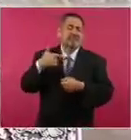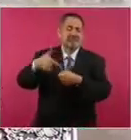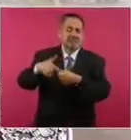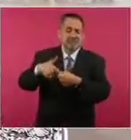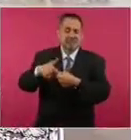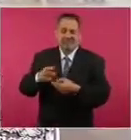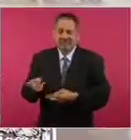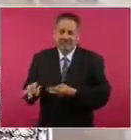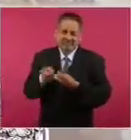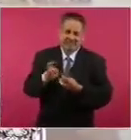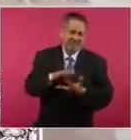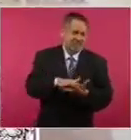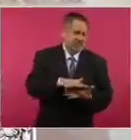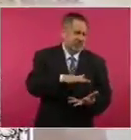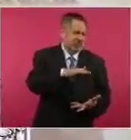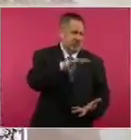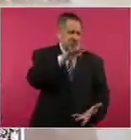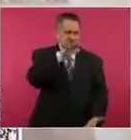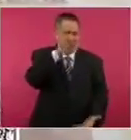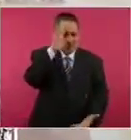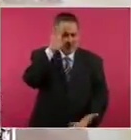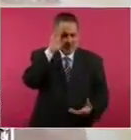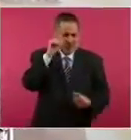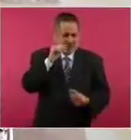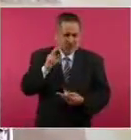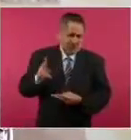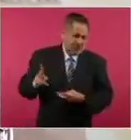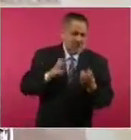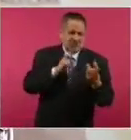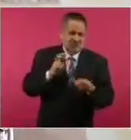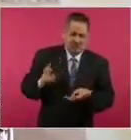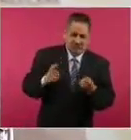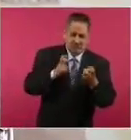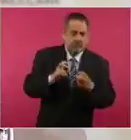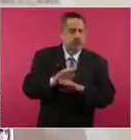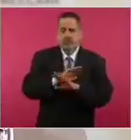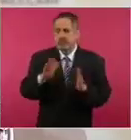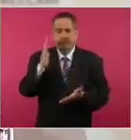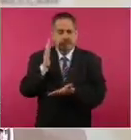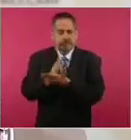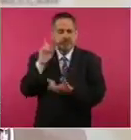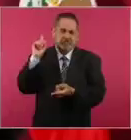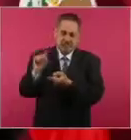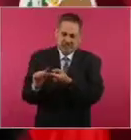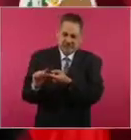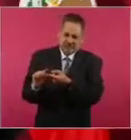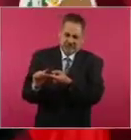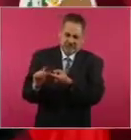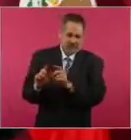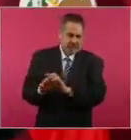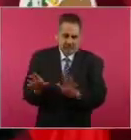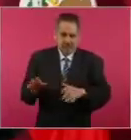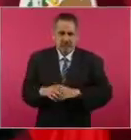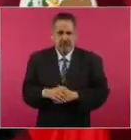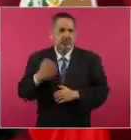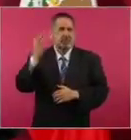que se robaban en el periodo neoliberal, se robaban